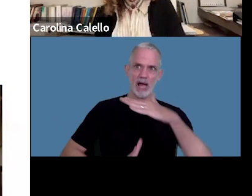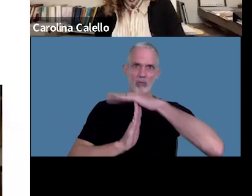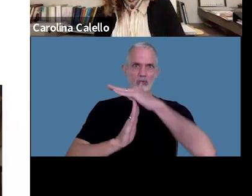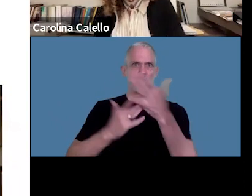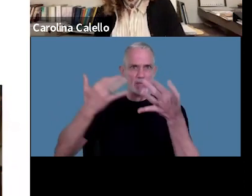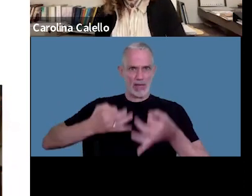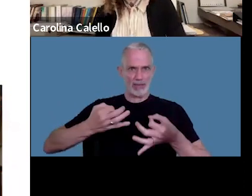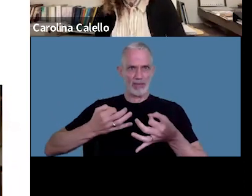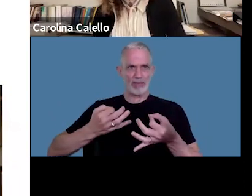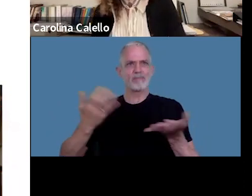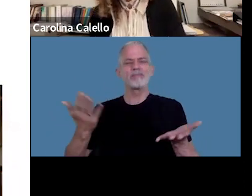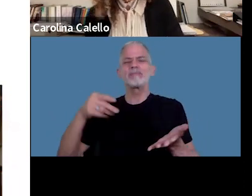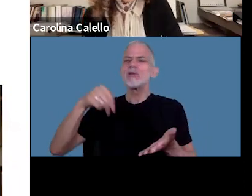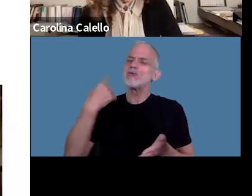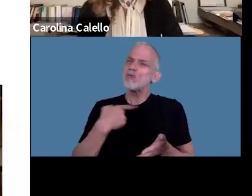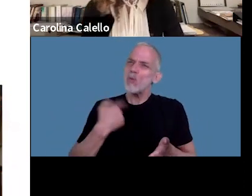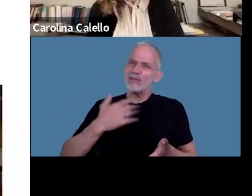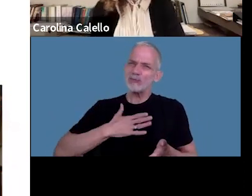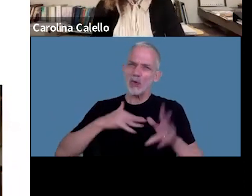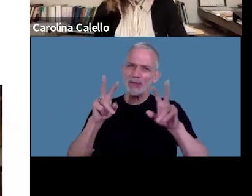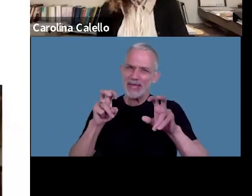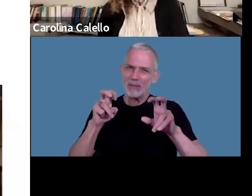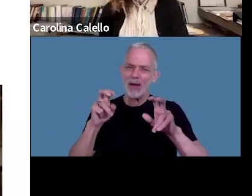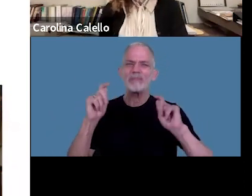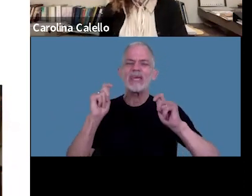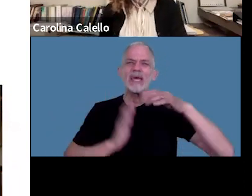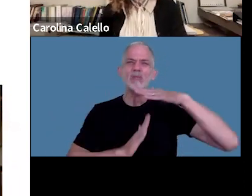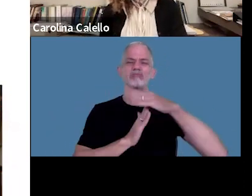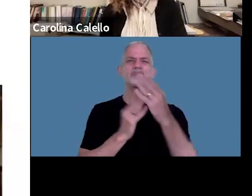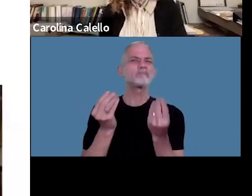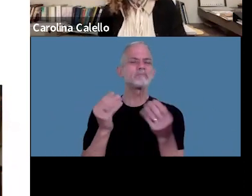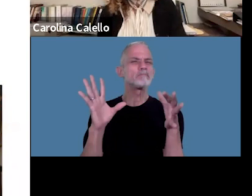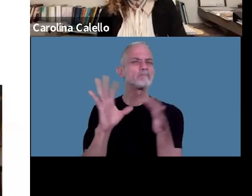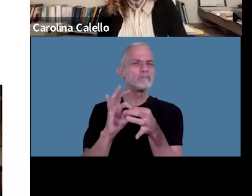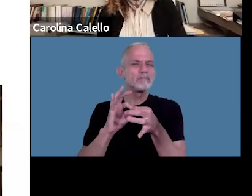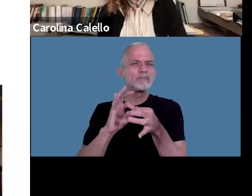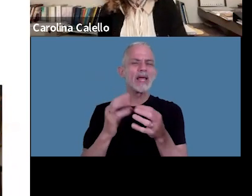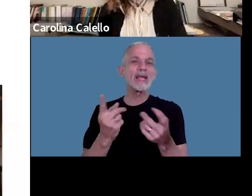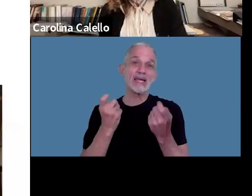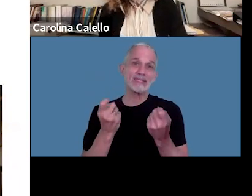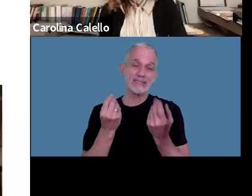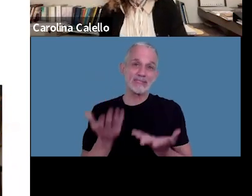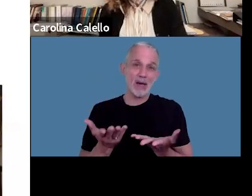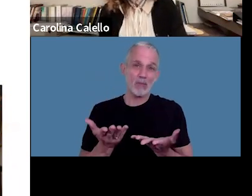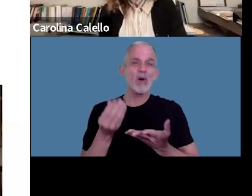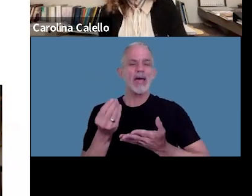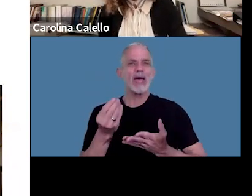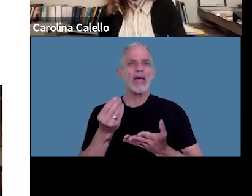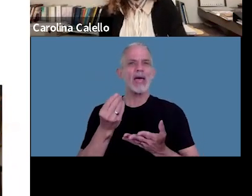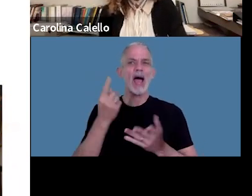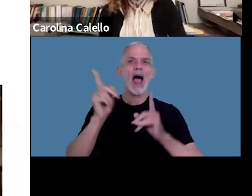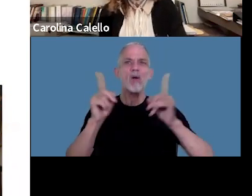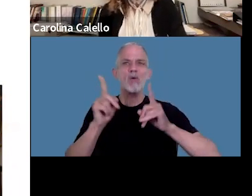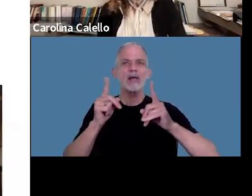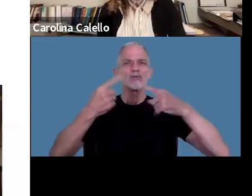en nuestra materia esto se vincula básicamente con la necesidad de que determinados